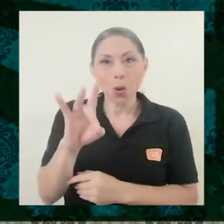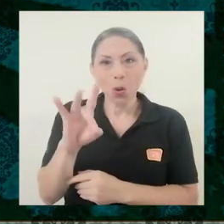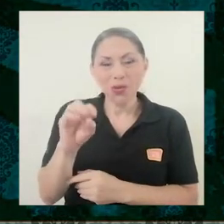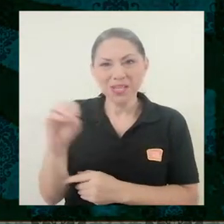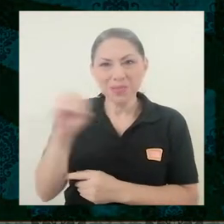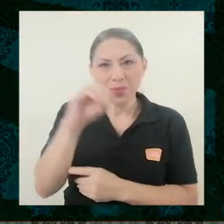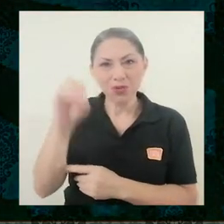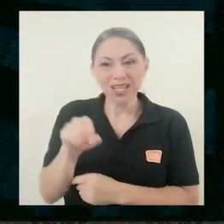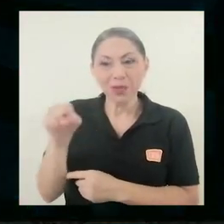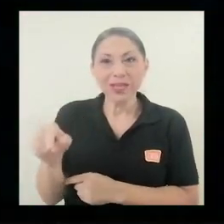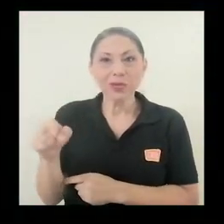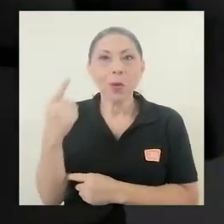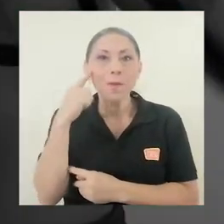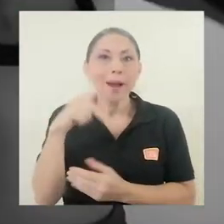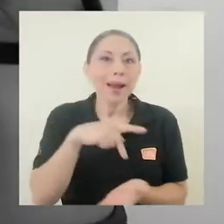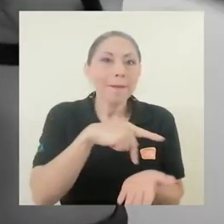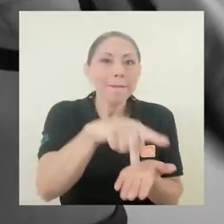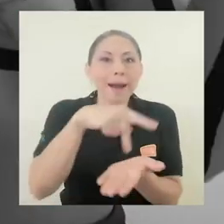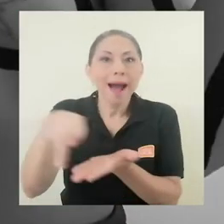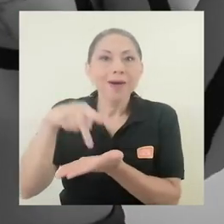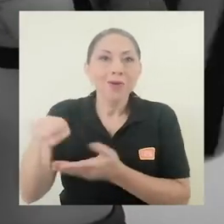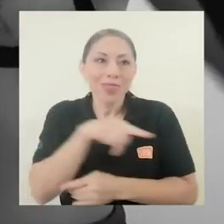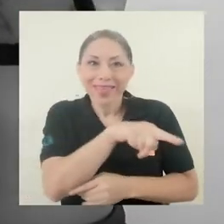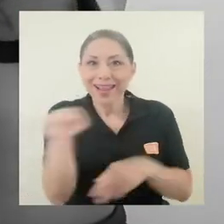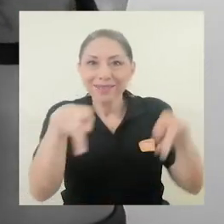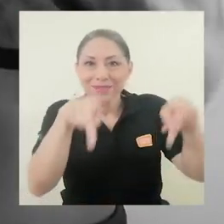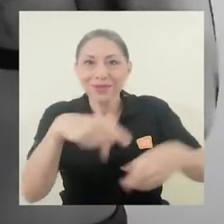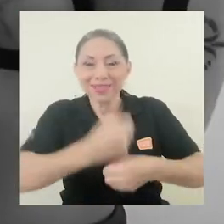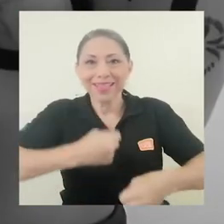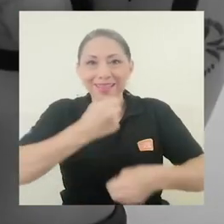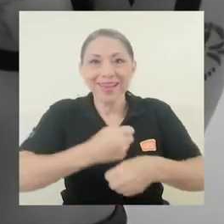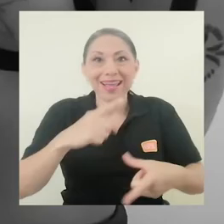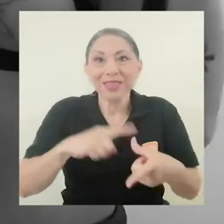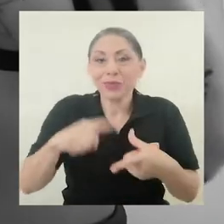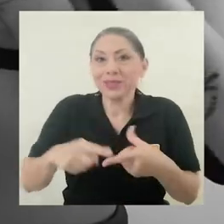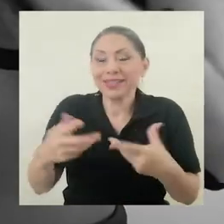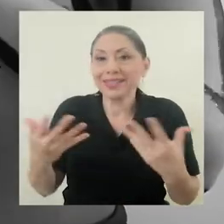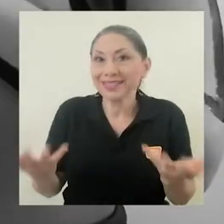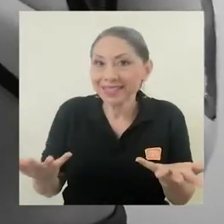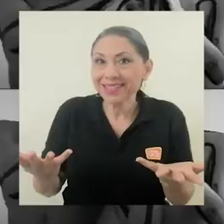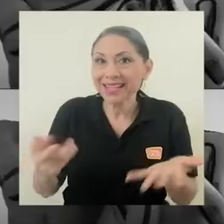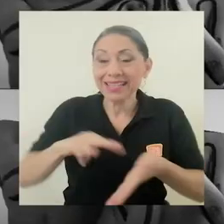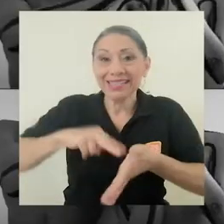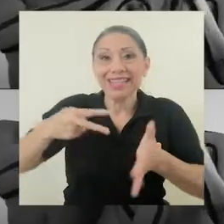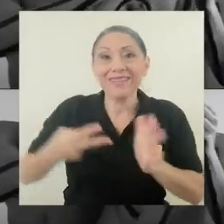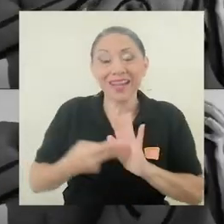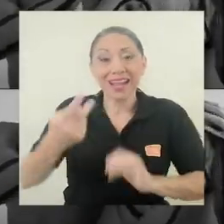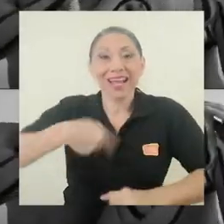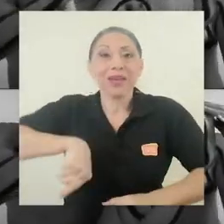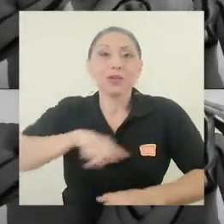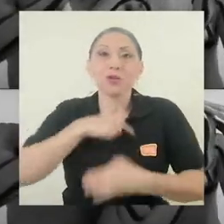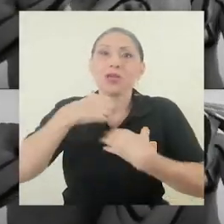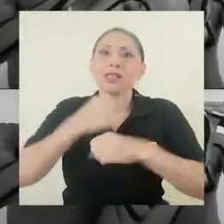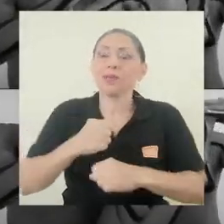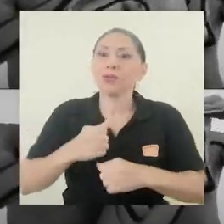es para el pago del elenco. Entonces, vendría a significar un esfuerzo muy